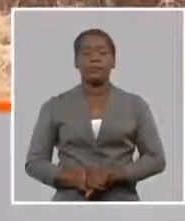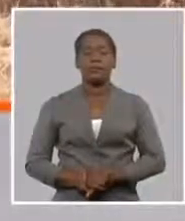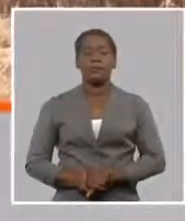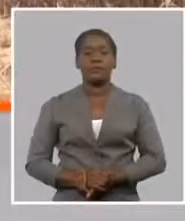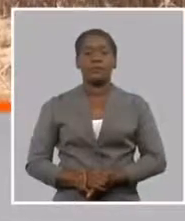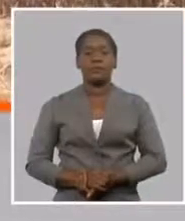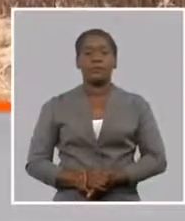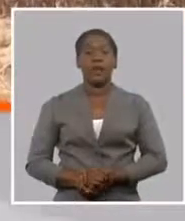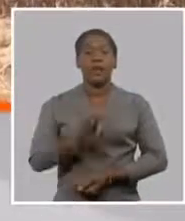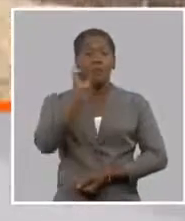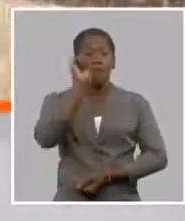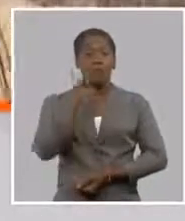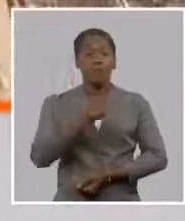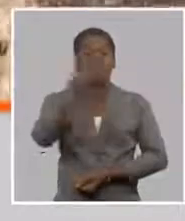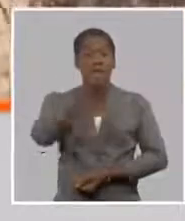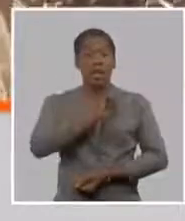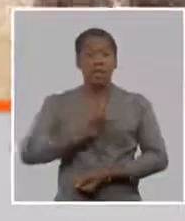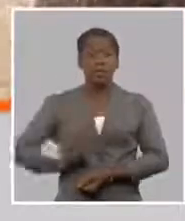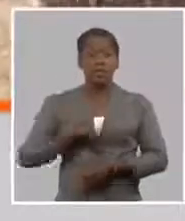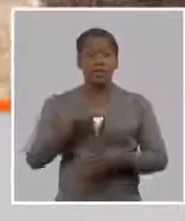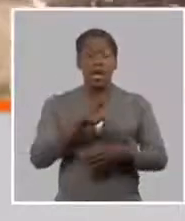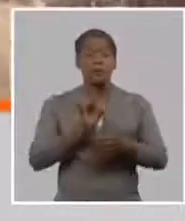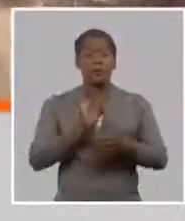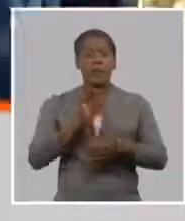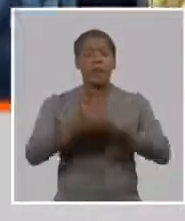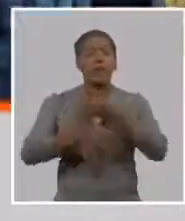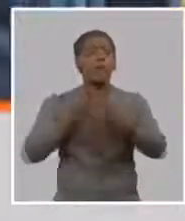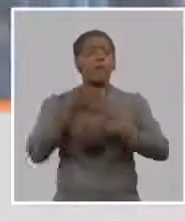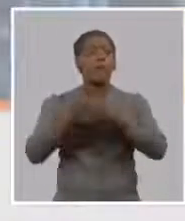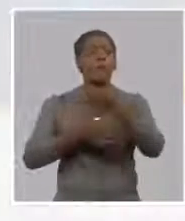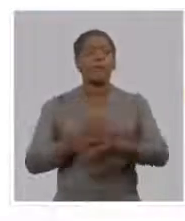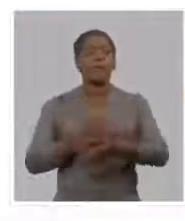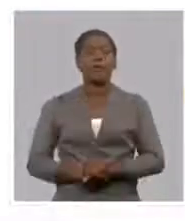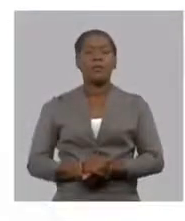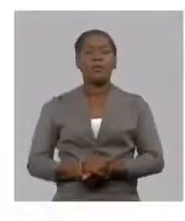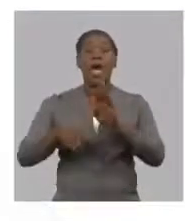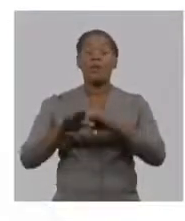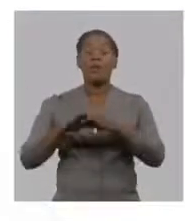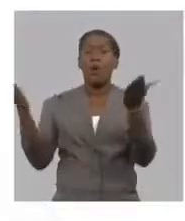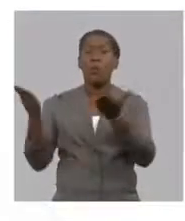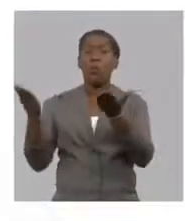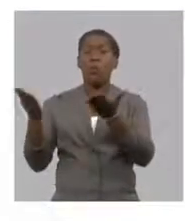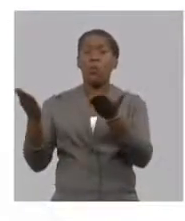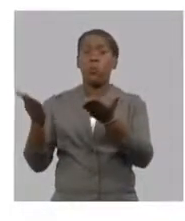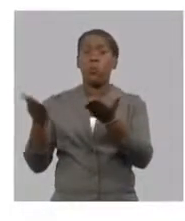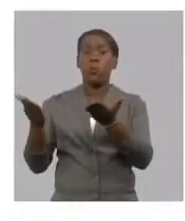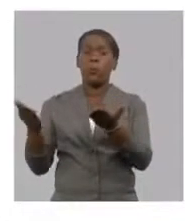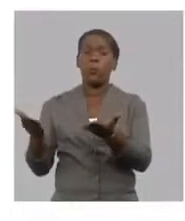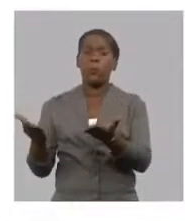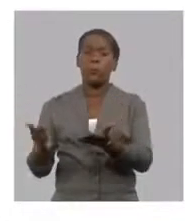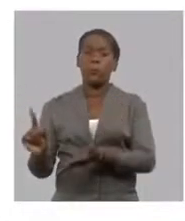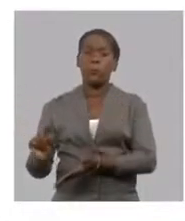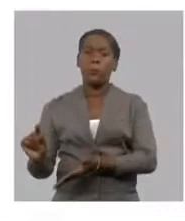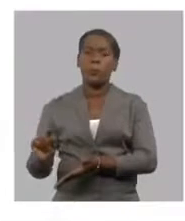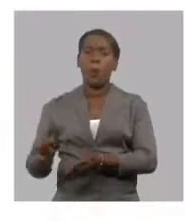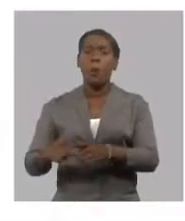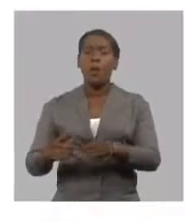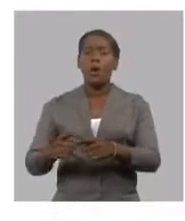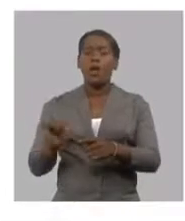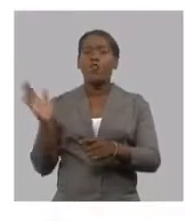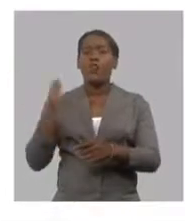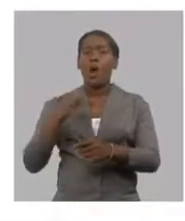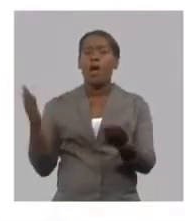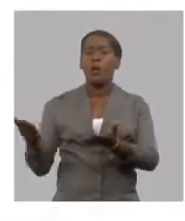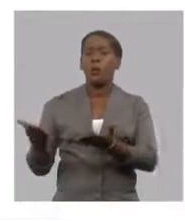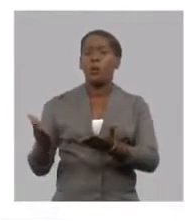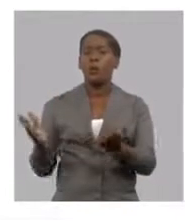Arquícer que el rendimiento iba disminuyendo por cuestiones relacionadas con la propia producción o